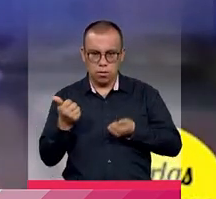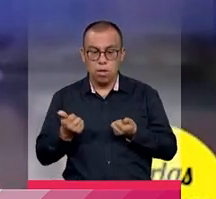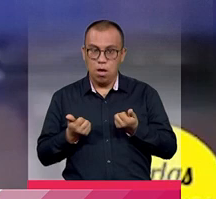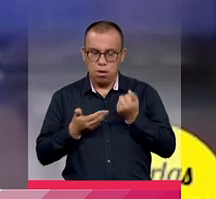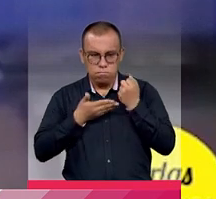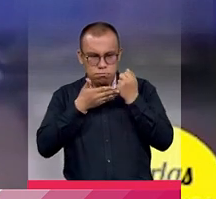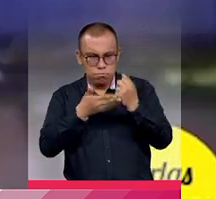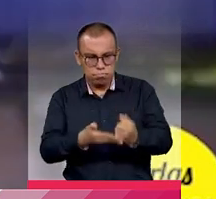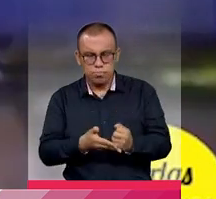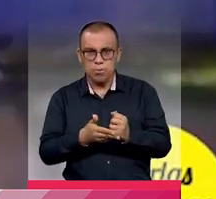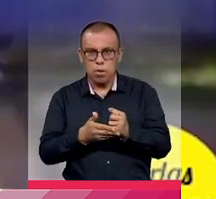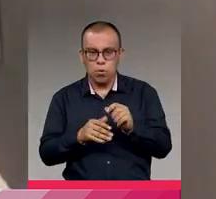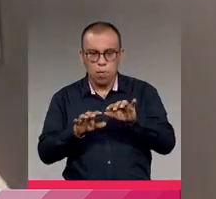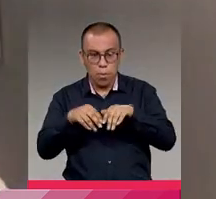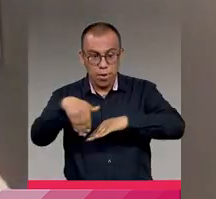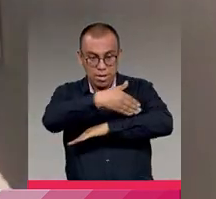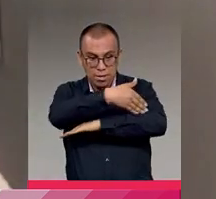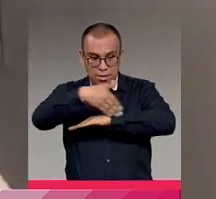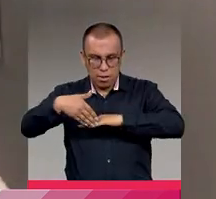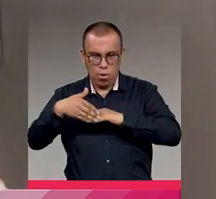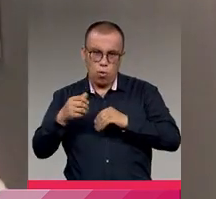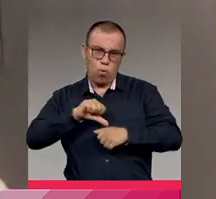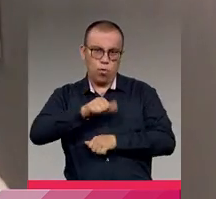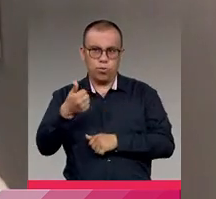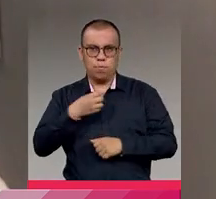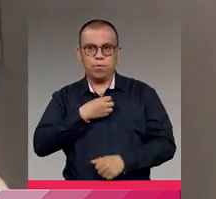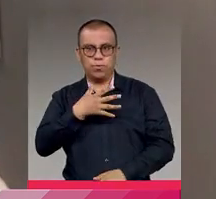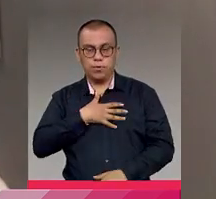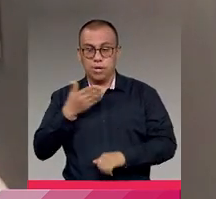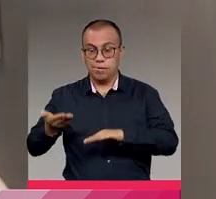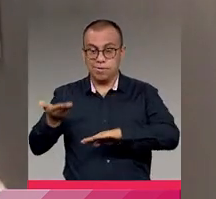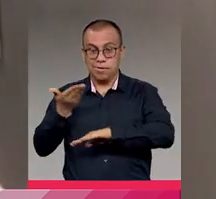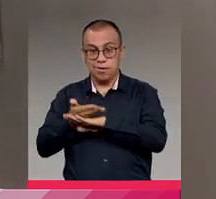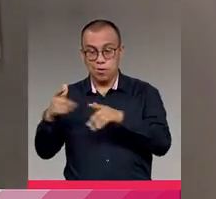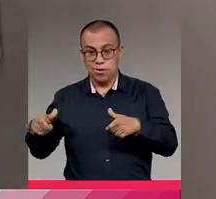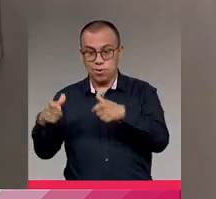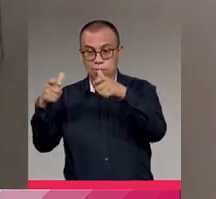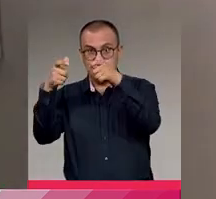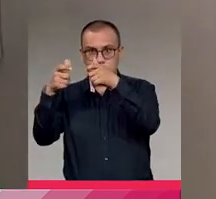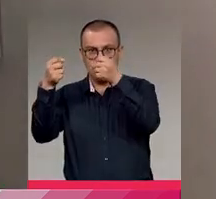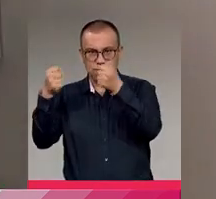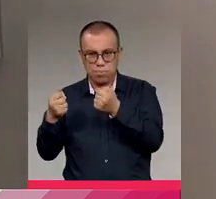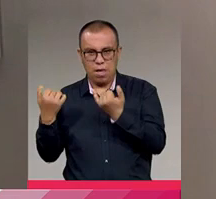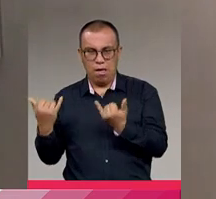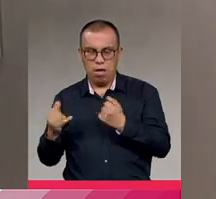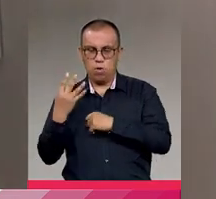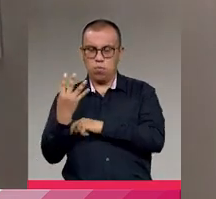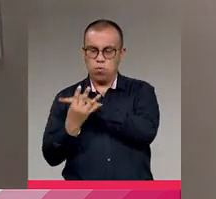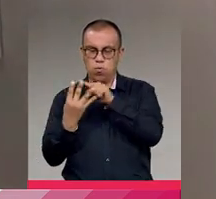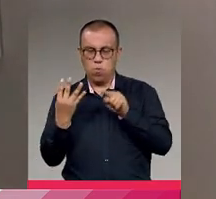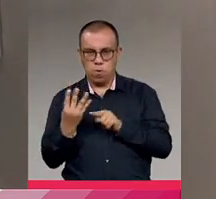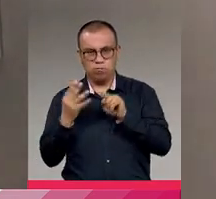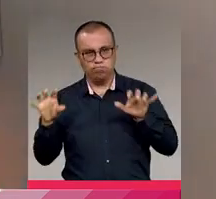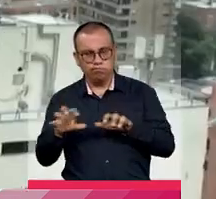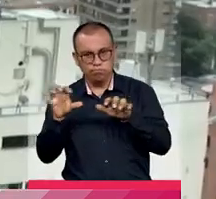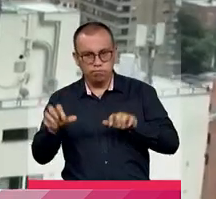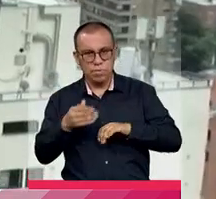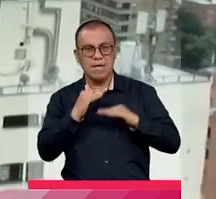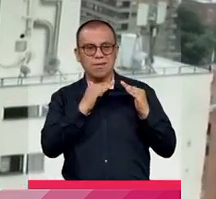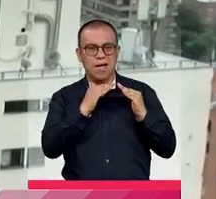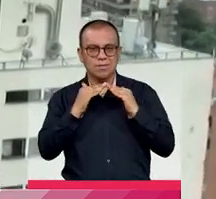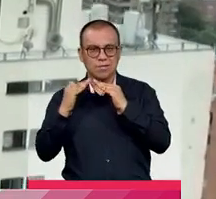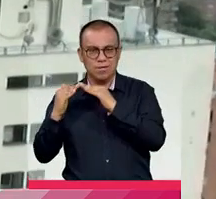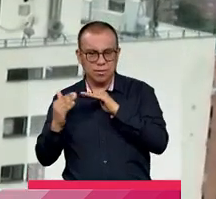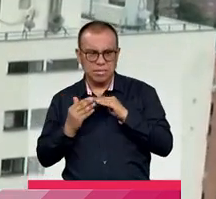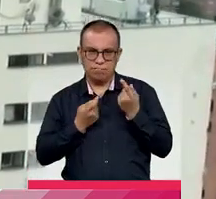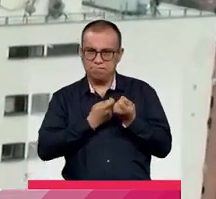una alternativa a ese corredor A la querella interpuesta por el congresista Rodrigo Lara también se había sumado cuatro acciones ciudadanas de propietarios de casas